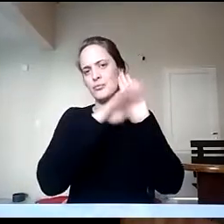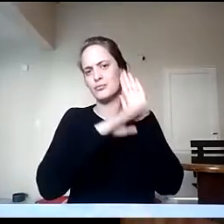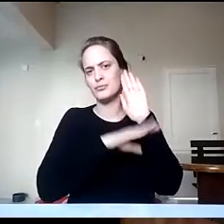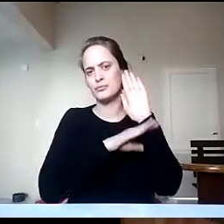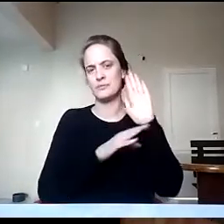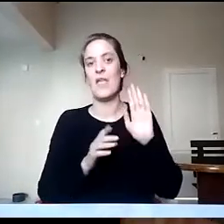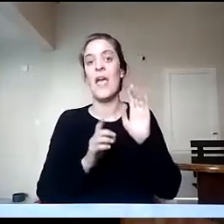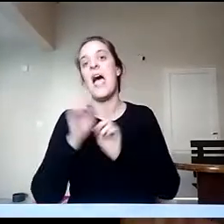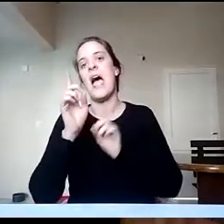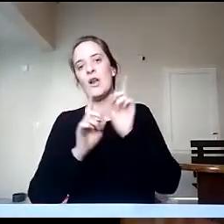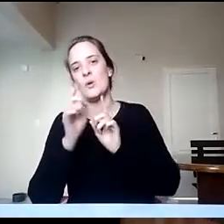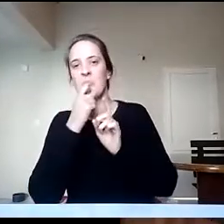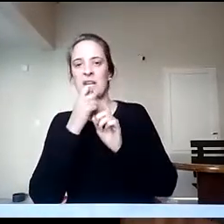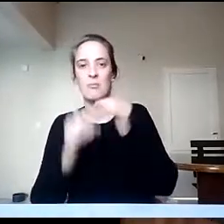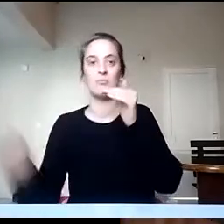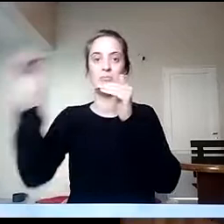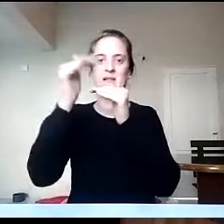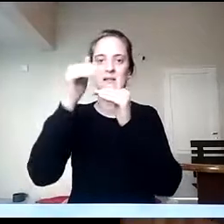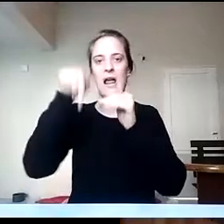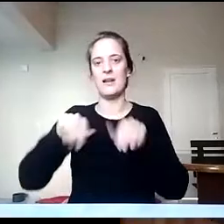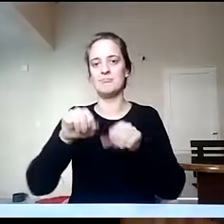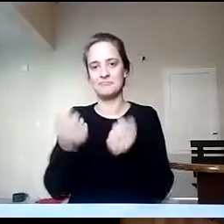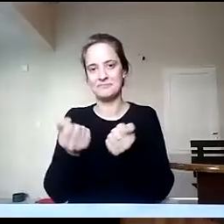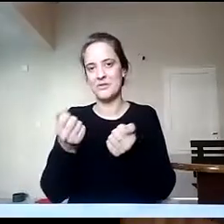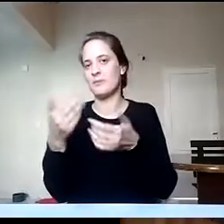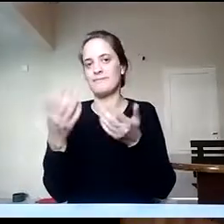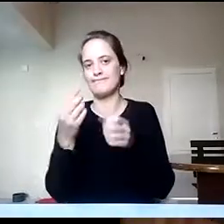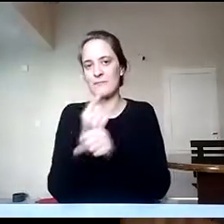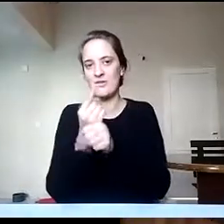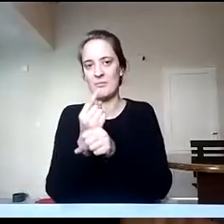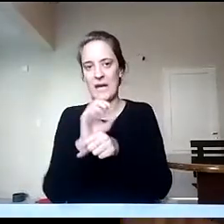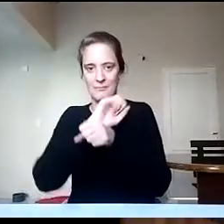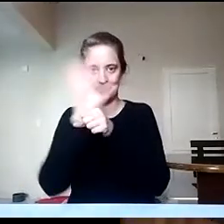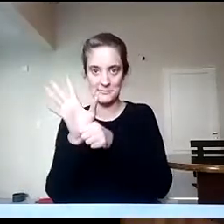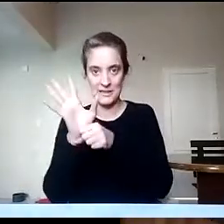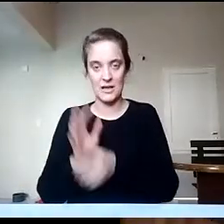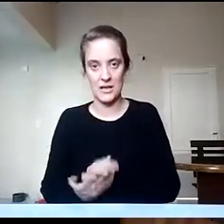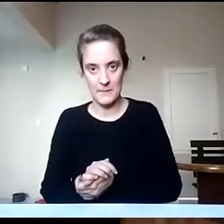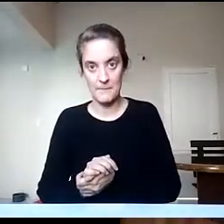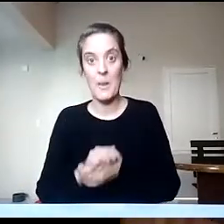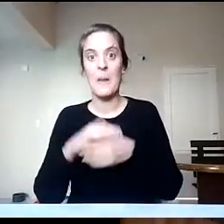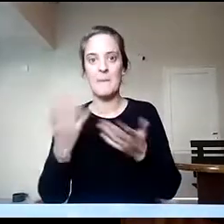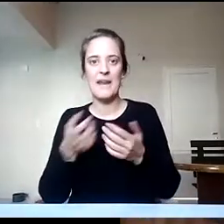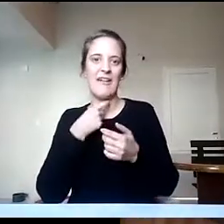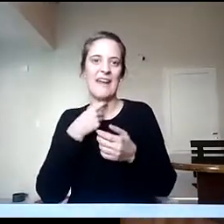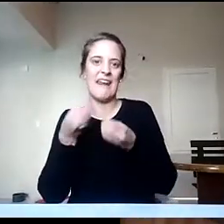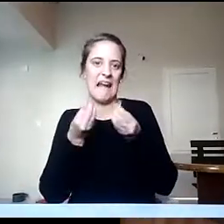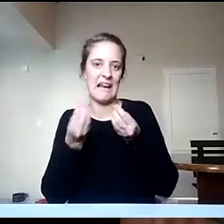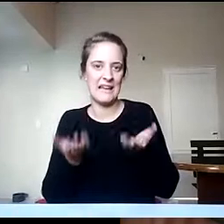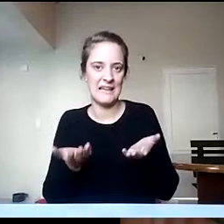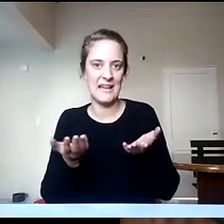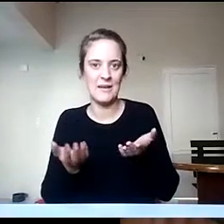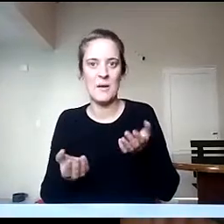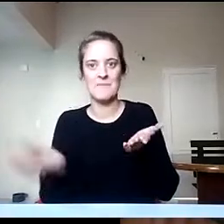pero también estamos apuntando a complementar la formación de profesores o de maestros con esta